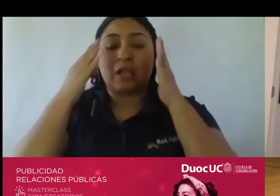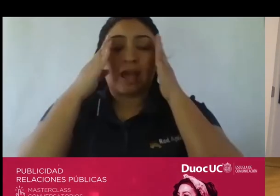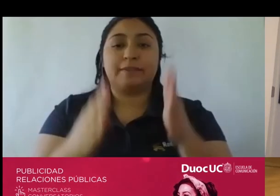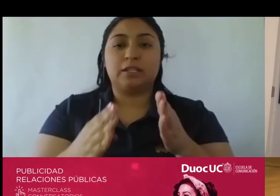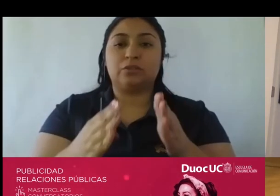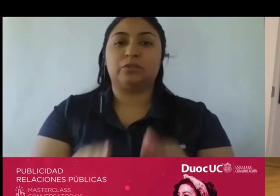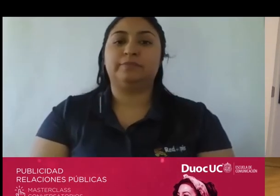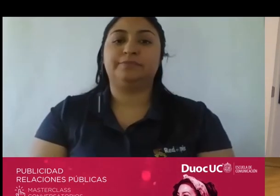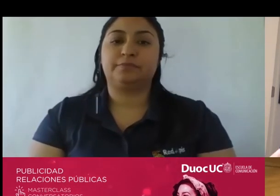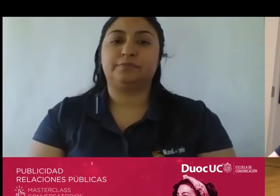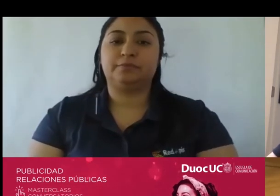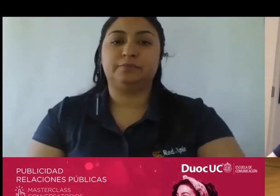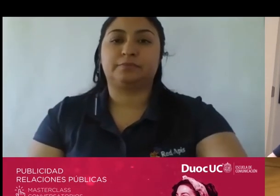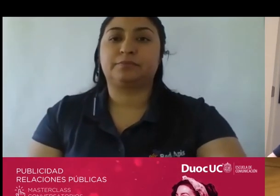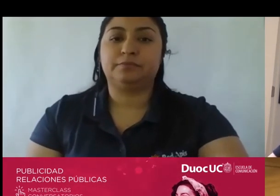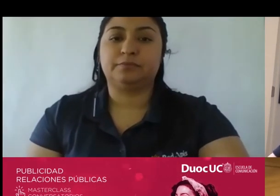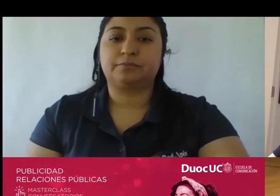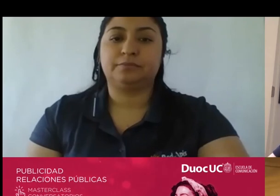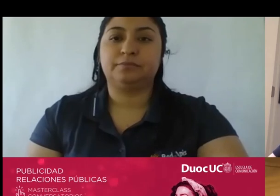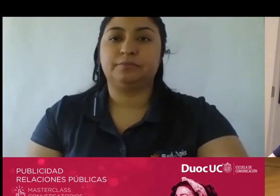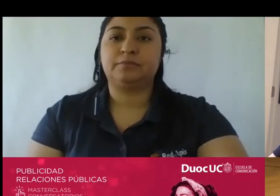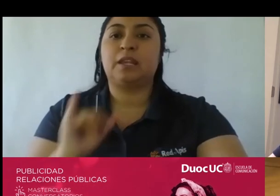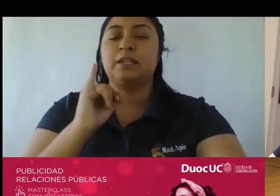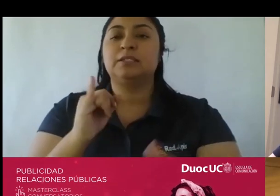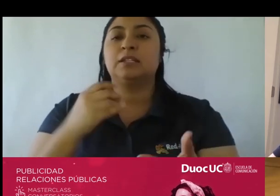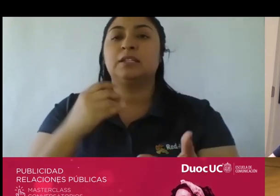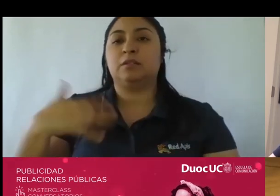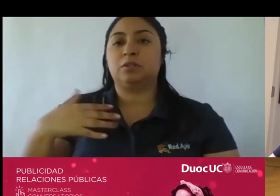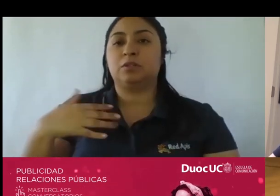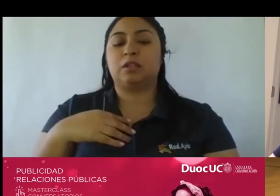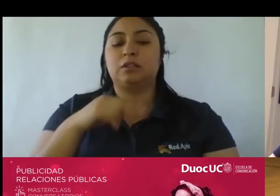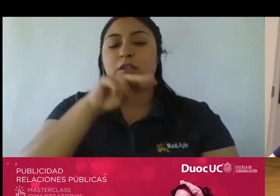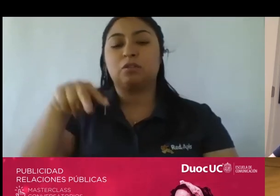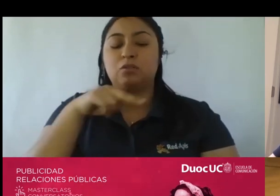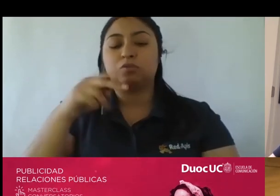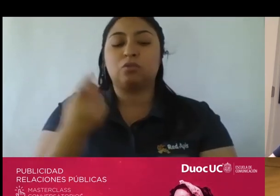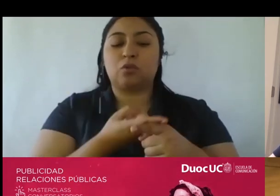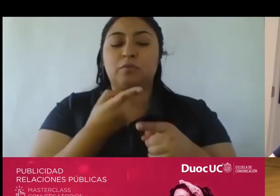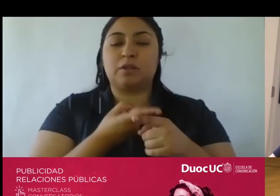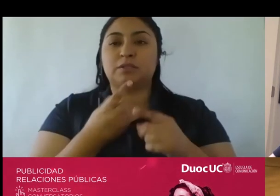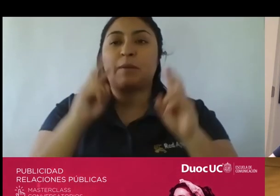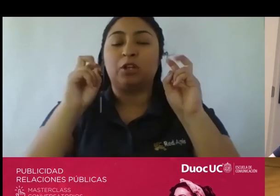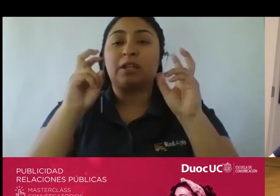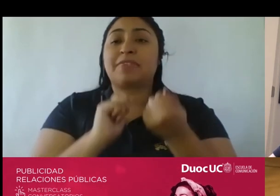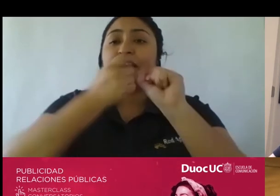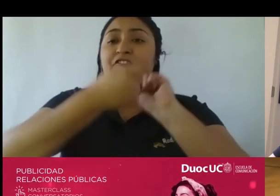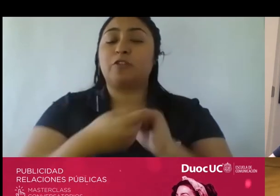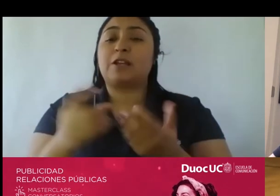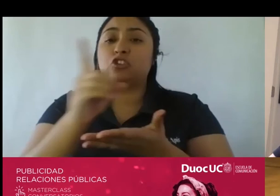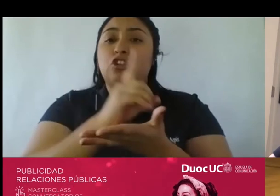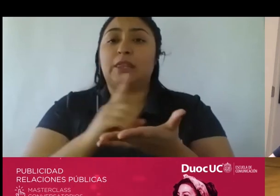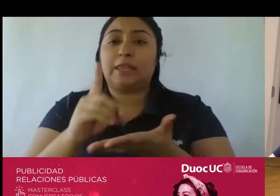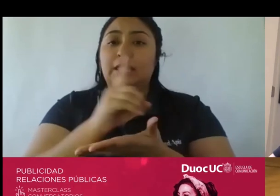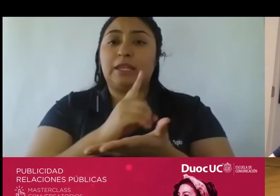sí es heavy porque finalmente nosotros sobre todo hablábamos mucho de la transformación digital que se viene ese viernes y